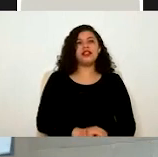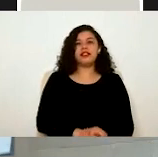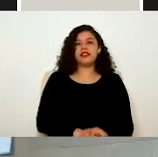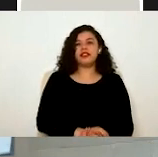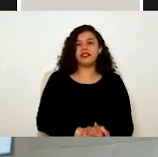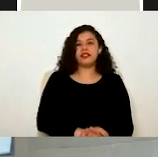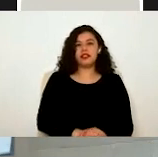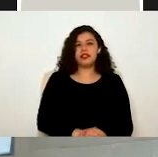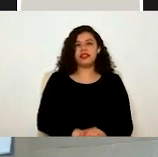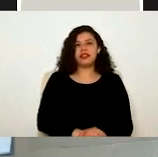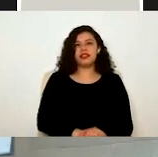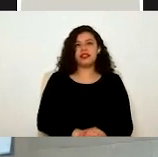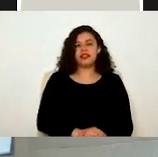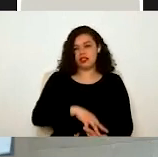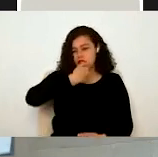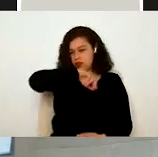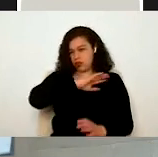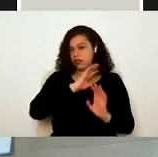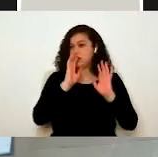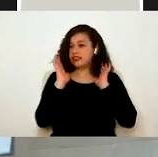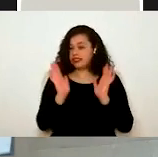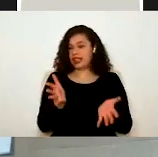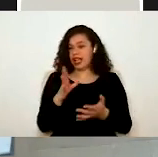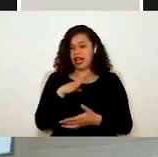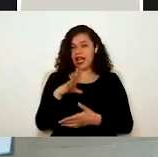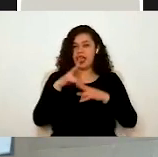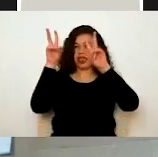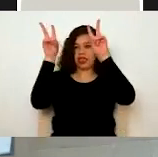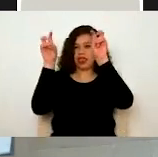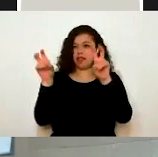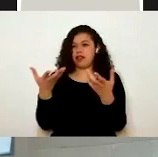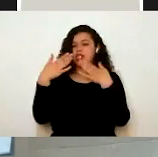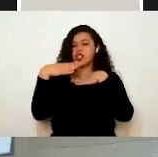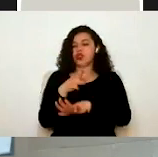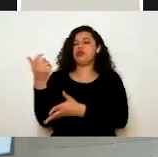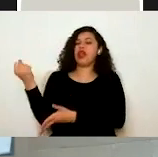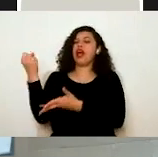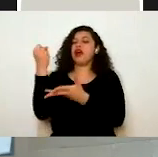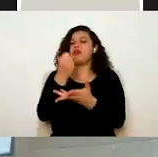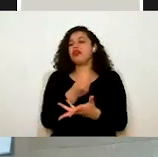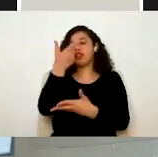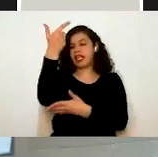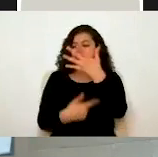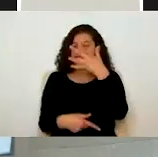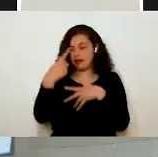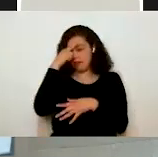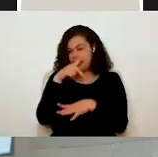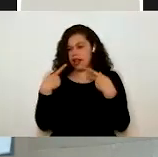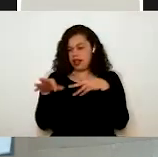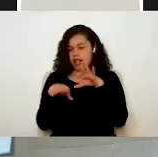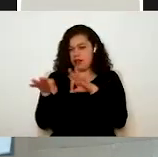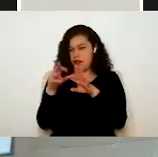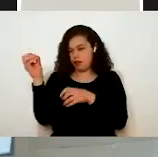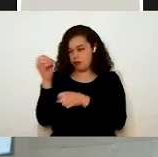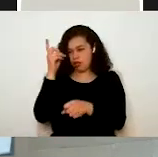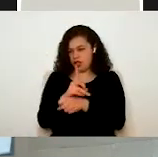ya también, activamos más temas sobre la bolsa de trabajo y oportunidades de la Junta y los